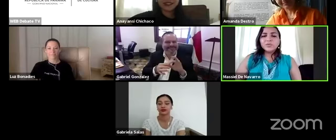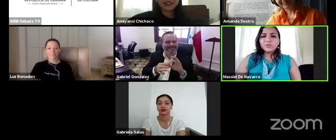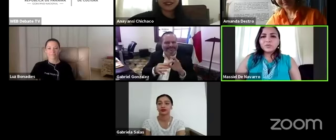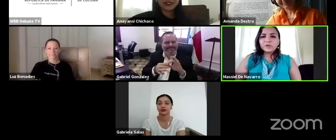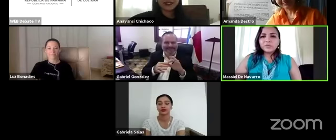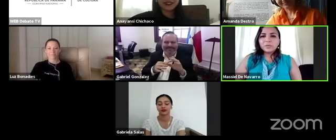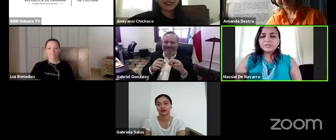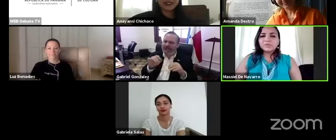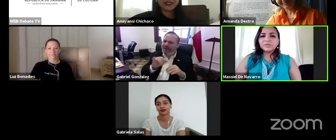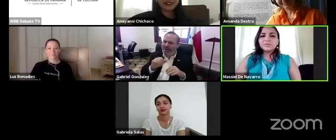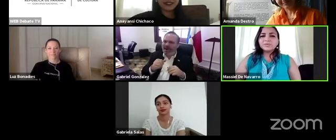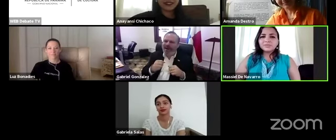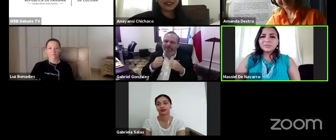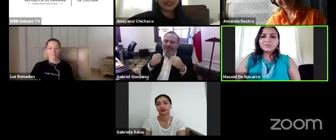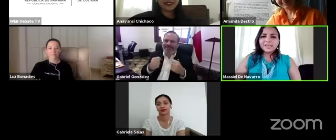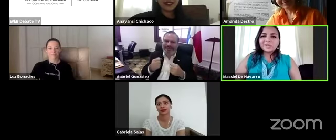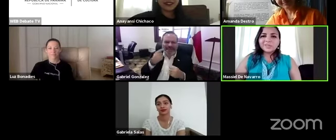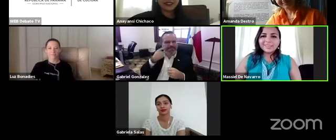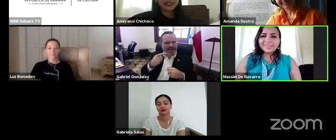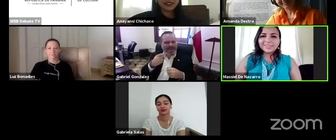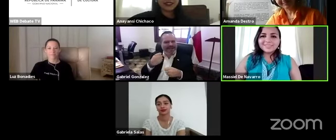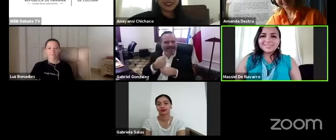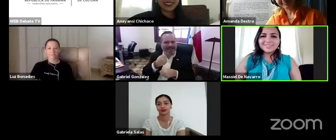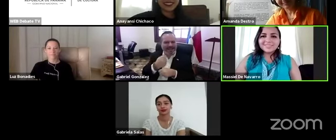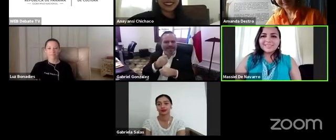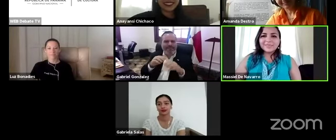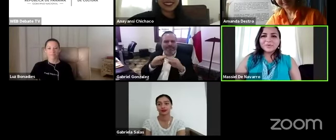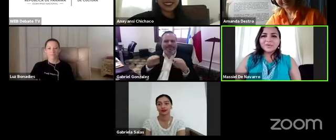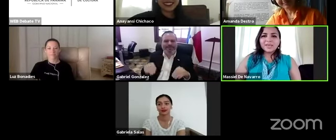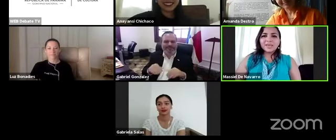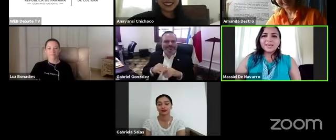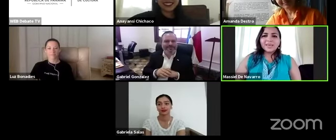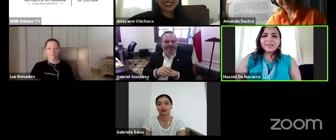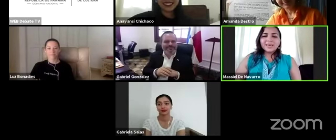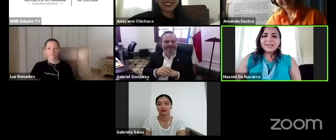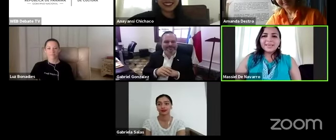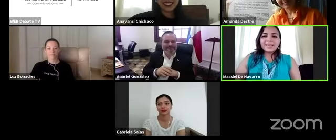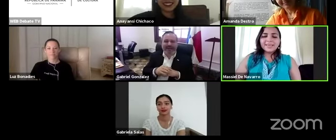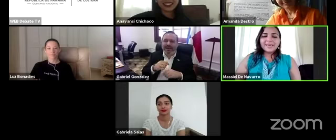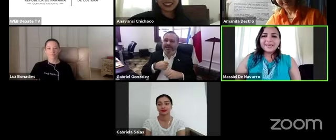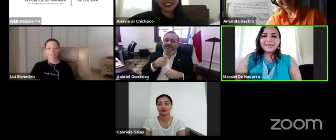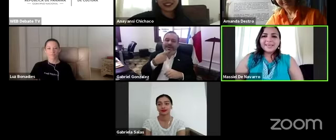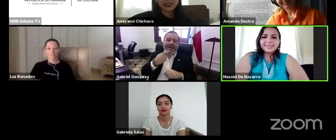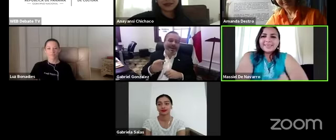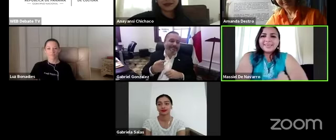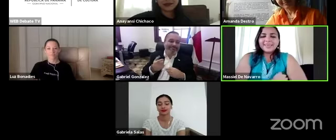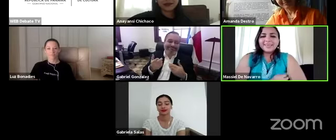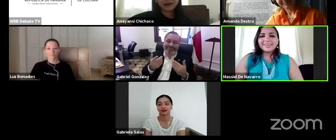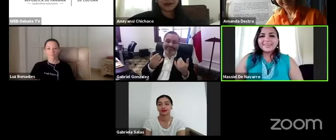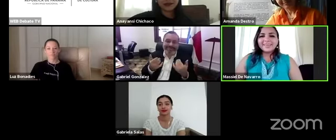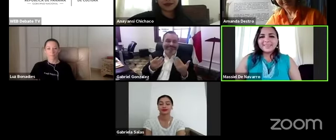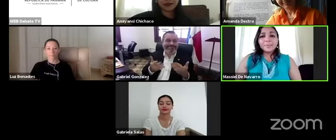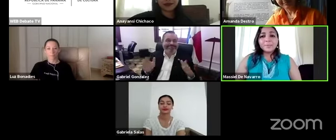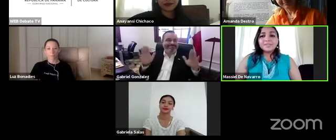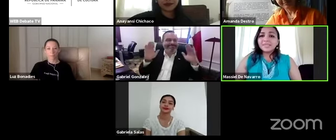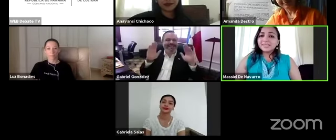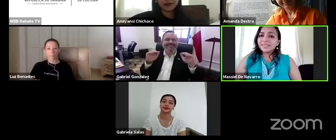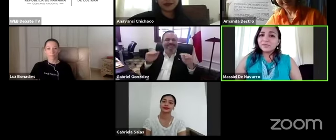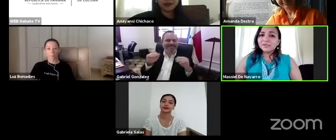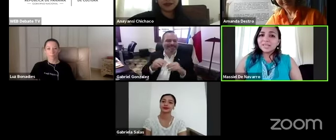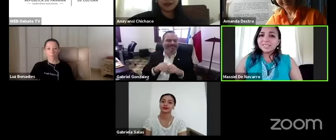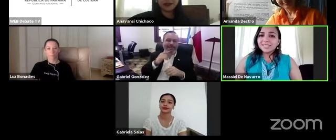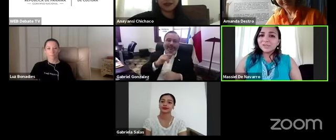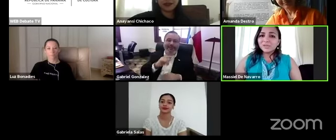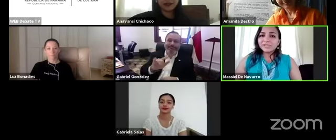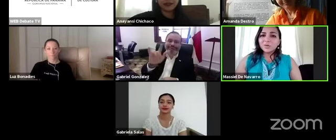muy muy bueno el conversatorio unificando criterios y sabemos que la idea de esta mesa es